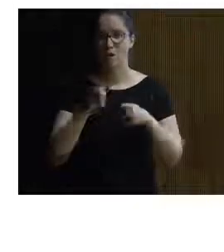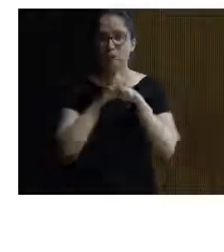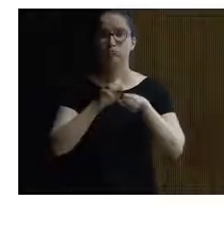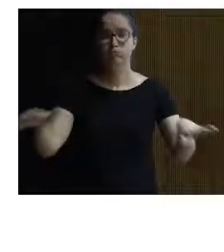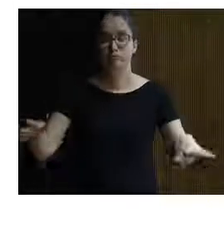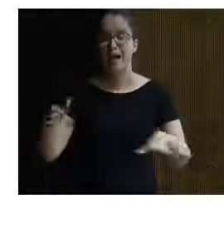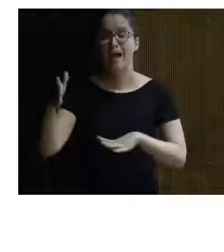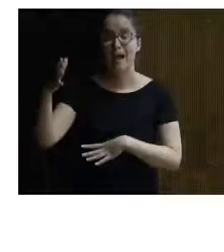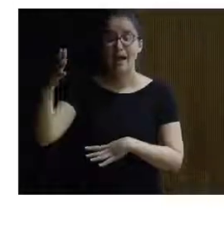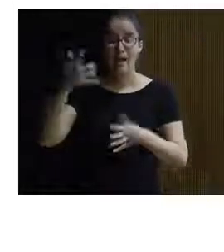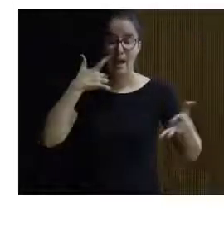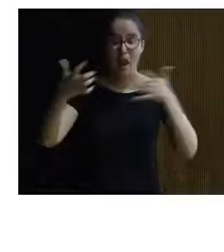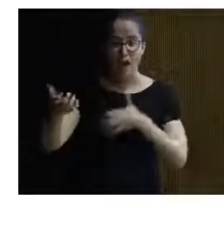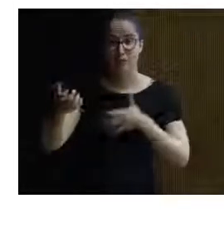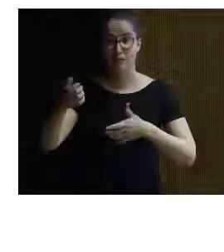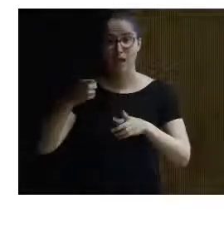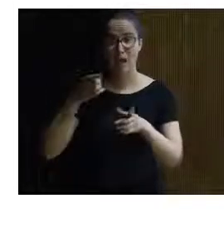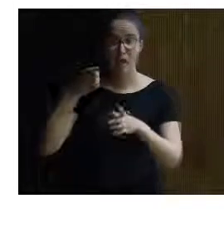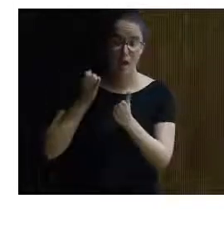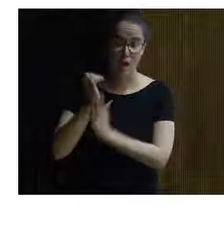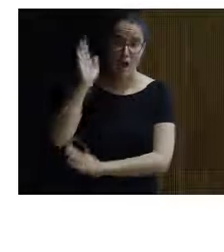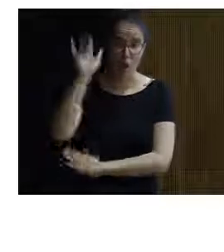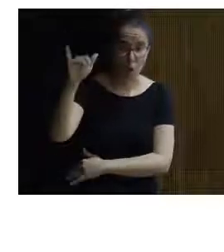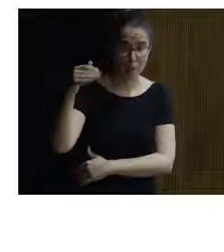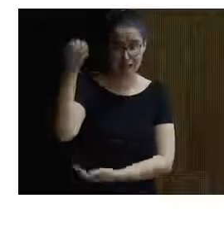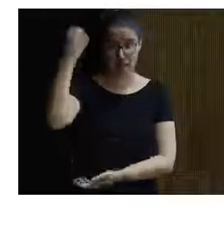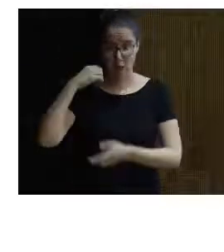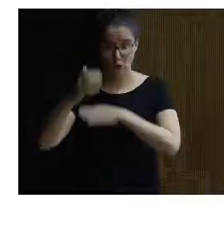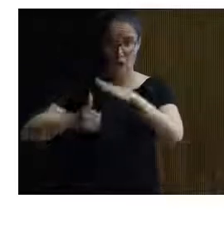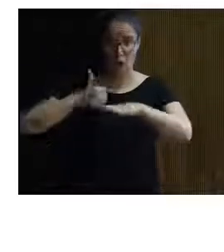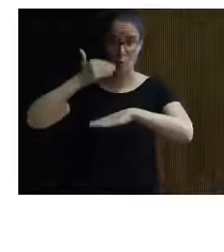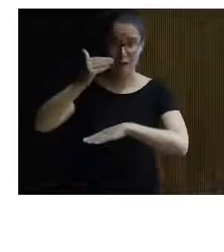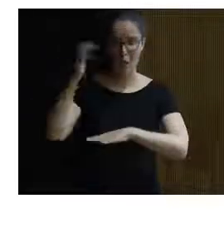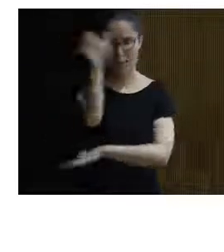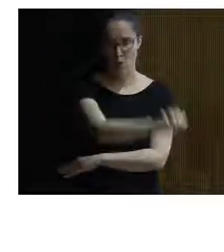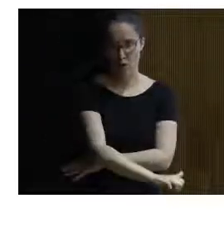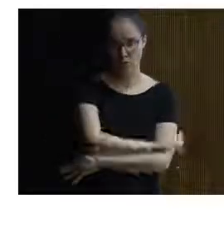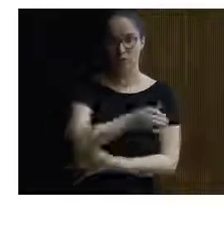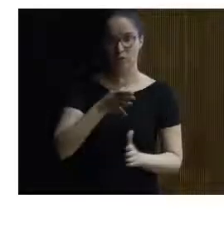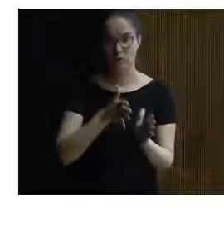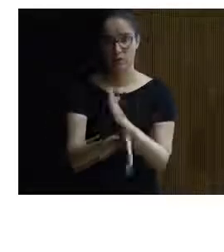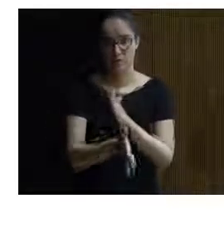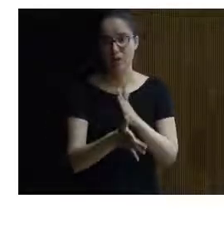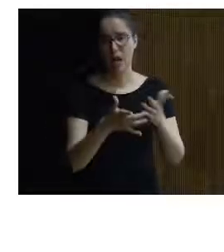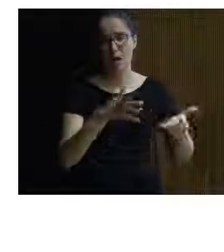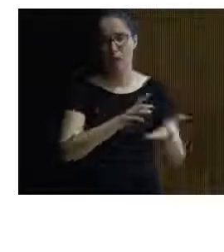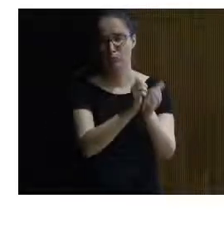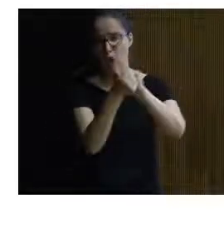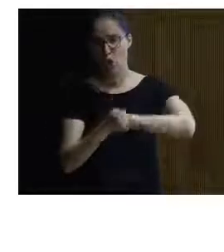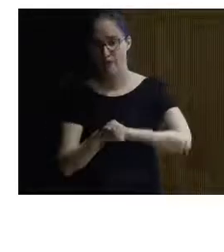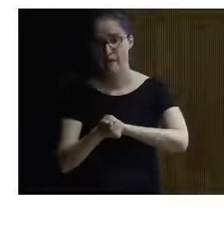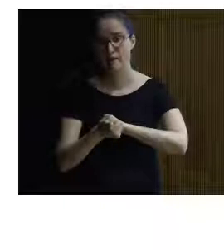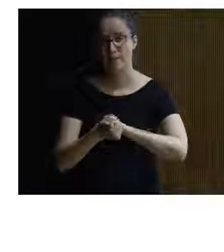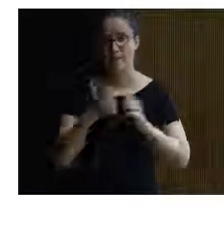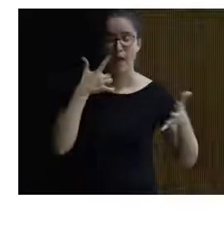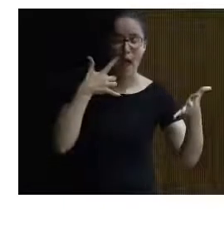rupestre paleolítico superior en Europa a través de una importante muestra de reproducciones similares no solamente no de